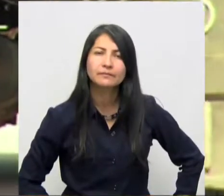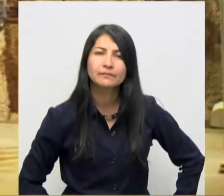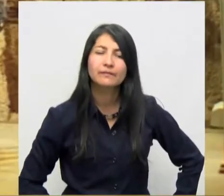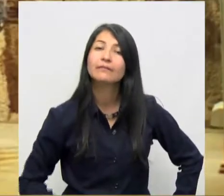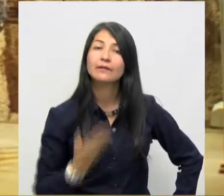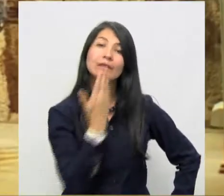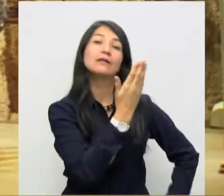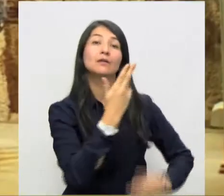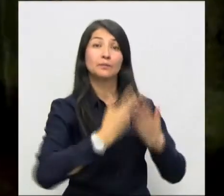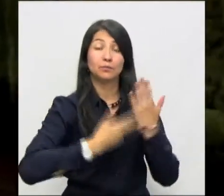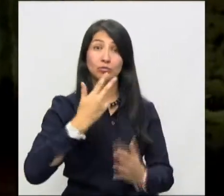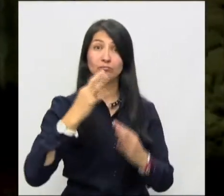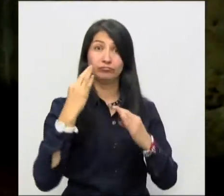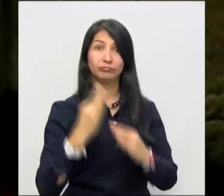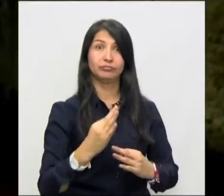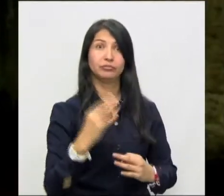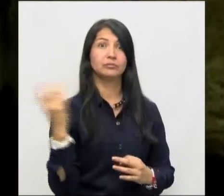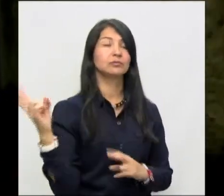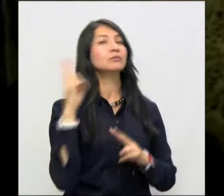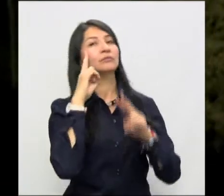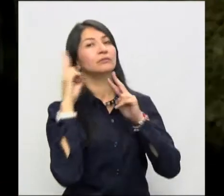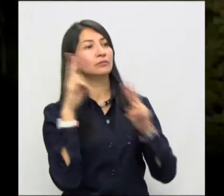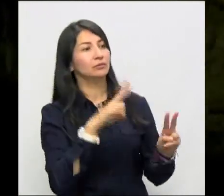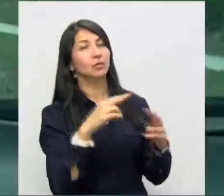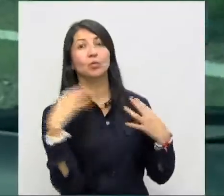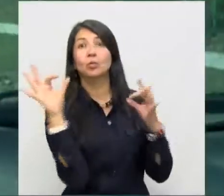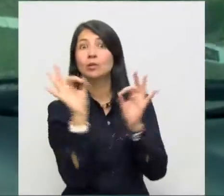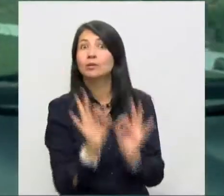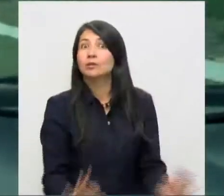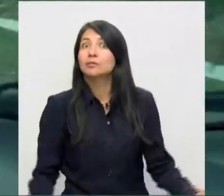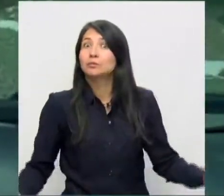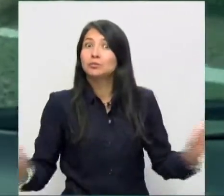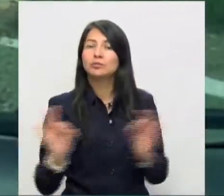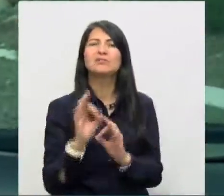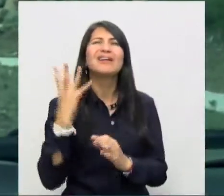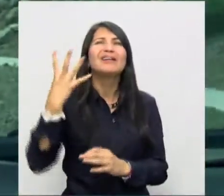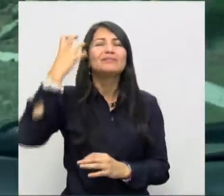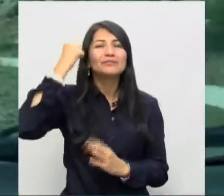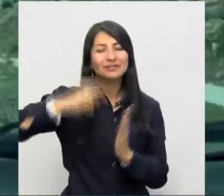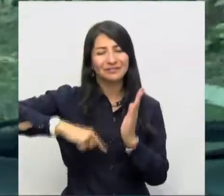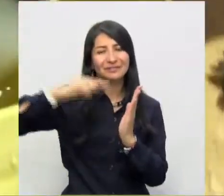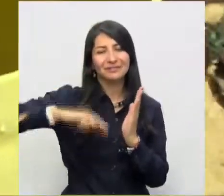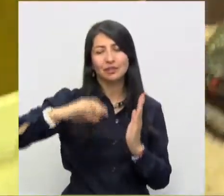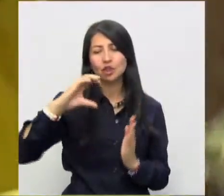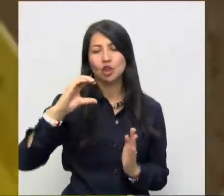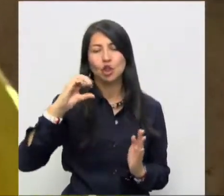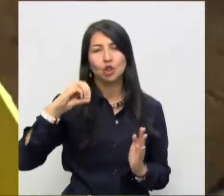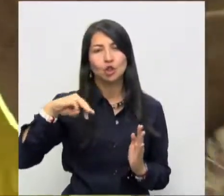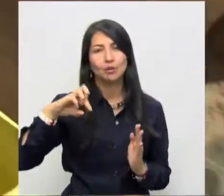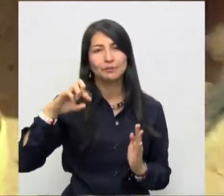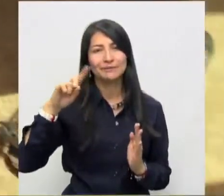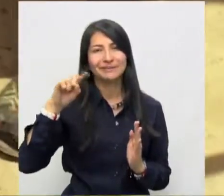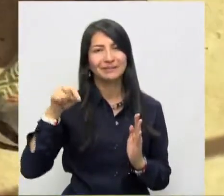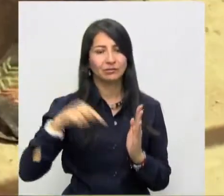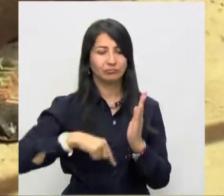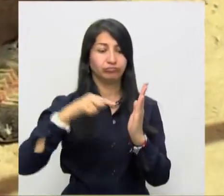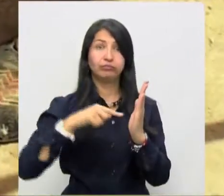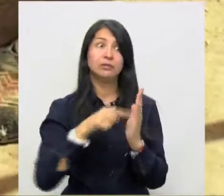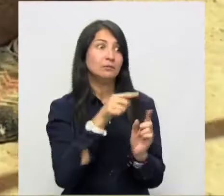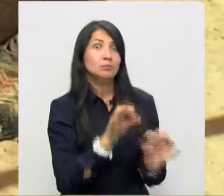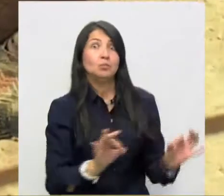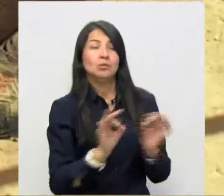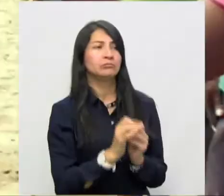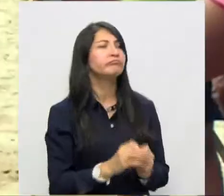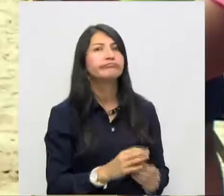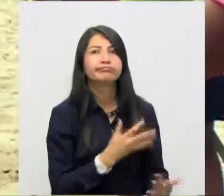Este proyecto había sido declarado por el COMPES de importancia estratégica para el país, pero hasta el momento los resultados no